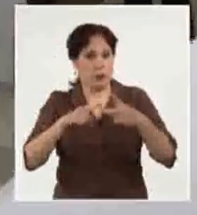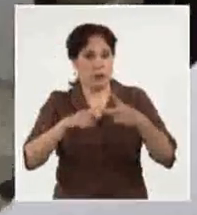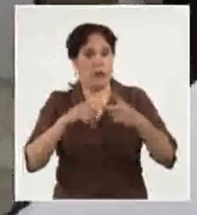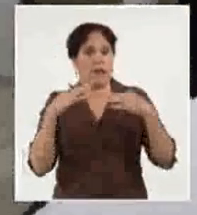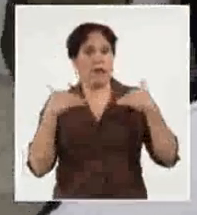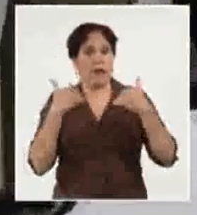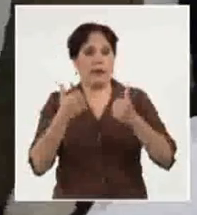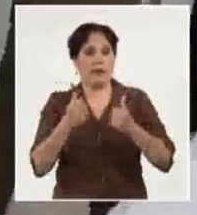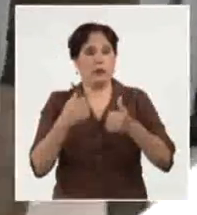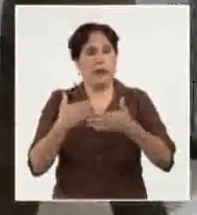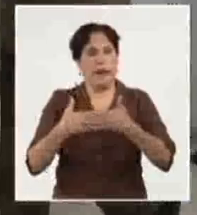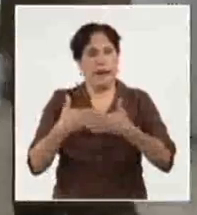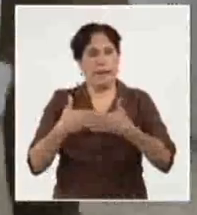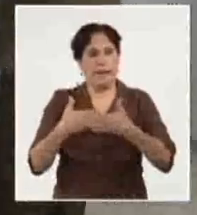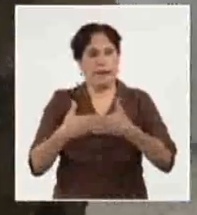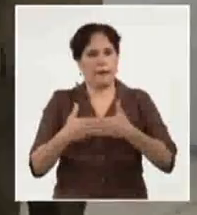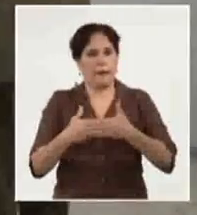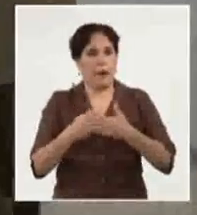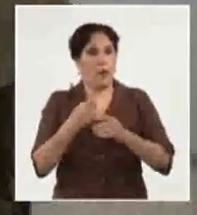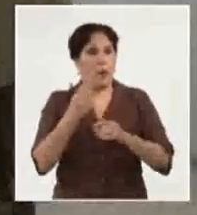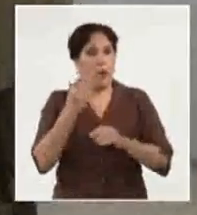director de la MIPIME Dofleini.